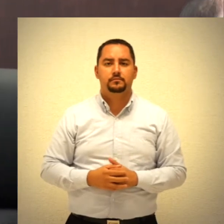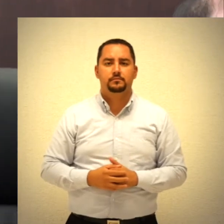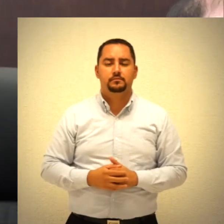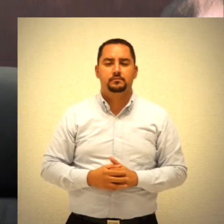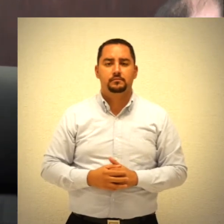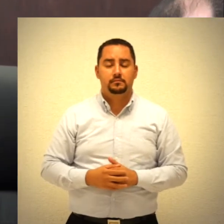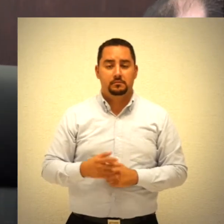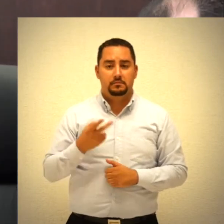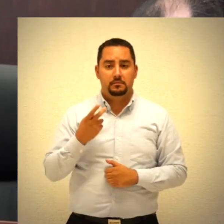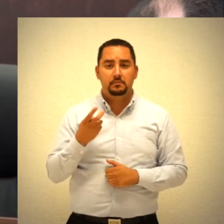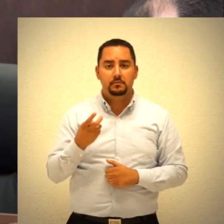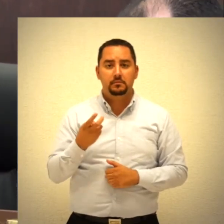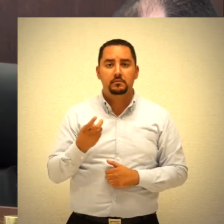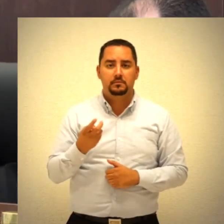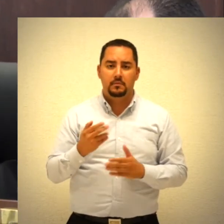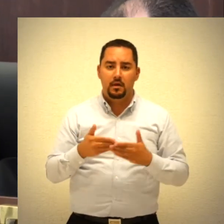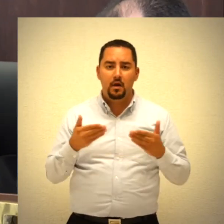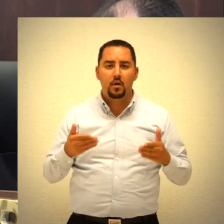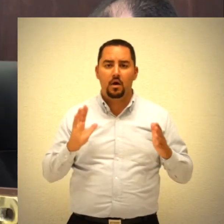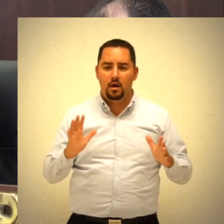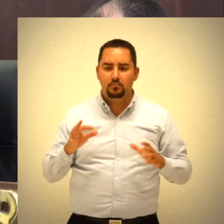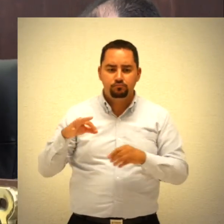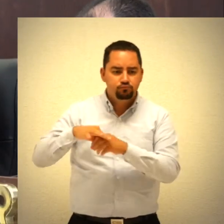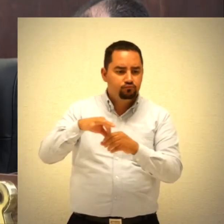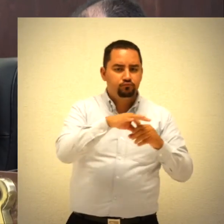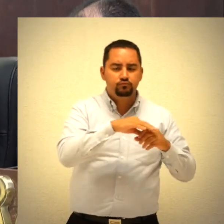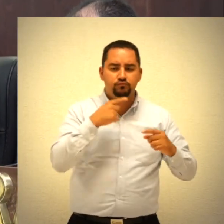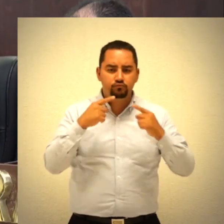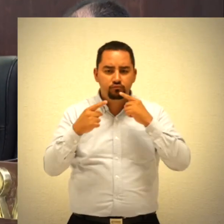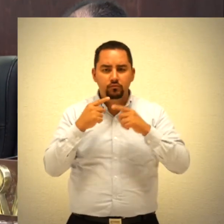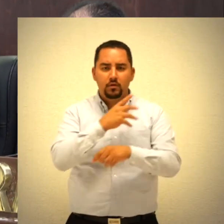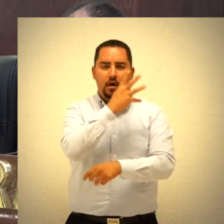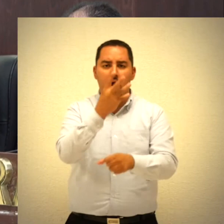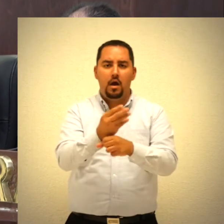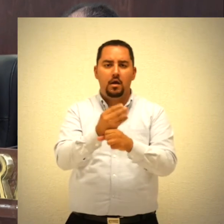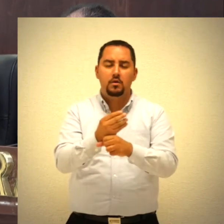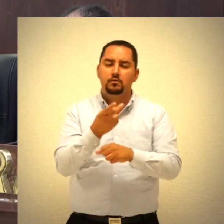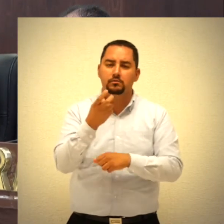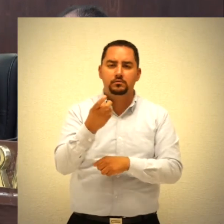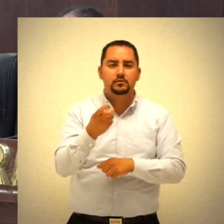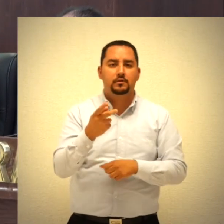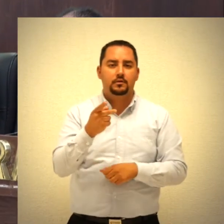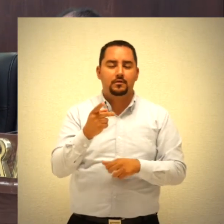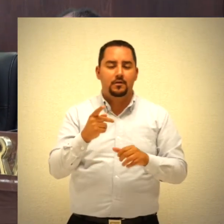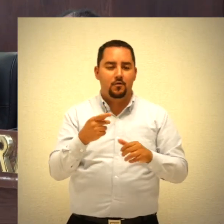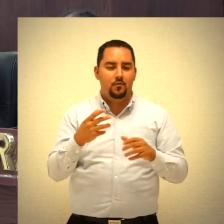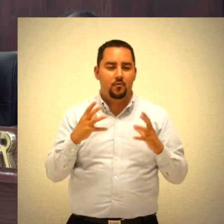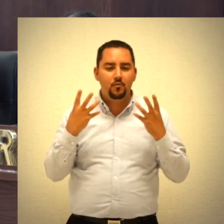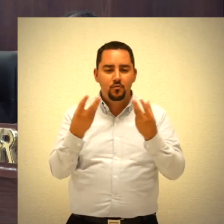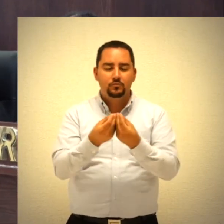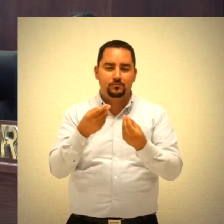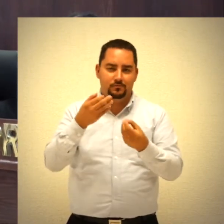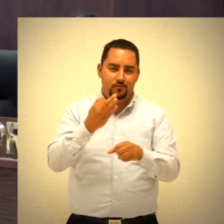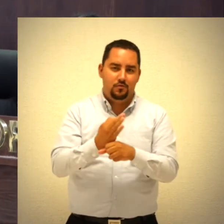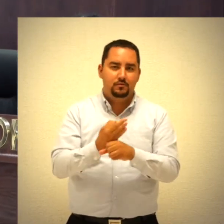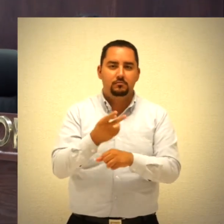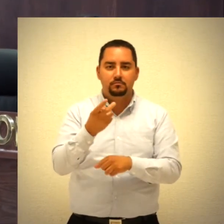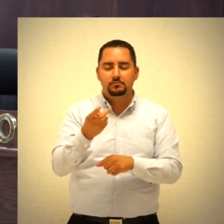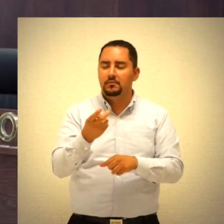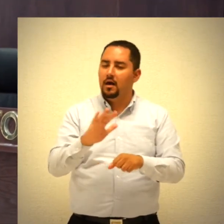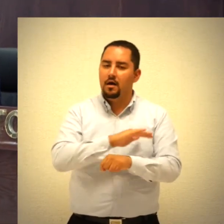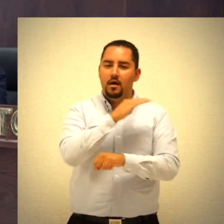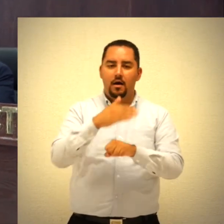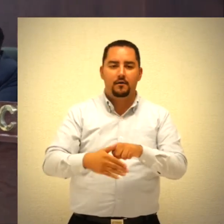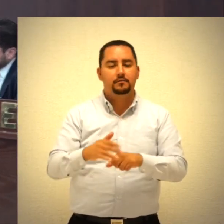Con lo anterior, ha quedado agotado el análisis, discusión y resolución del asunto objeto de esta sesión pública, por lo que la misma se da por